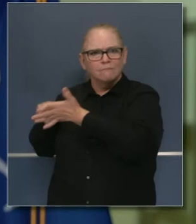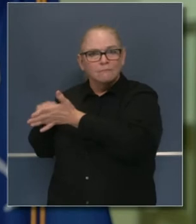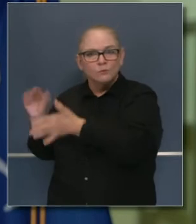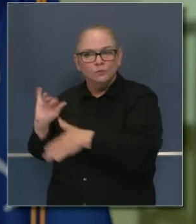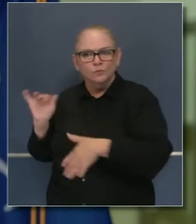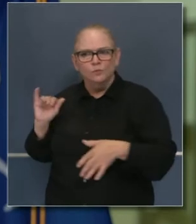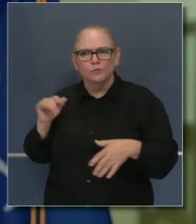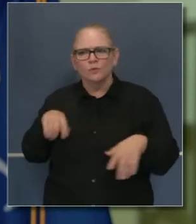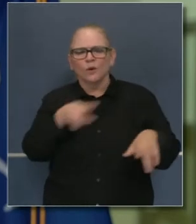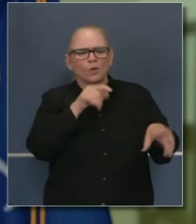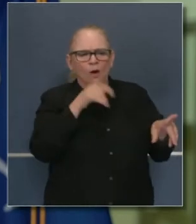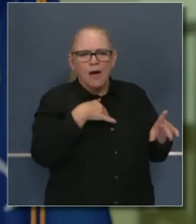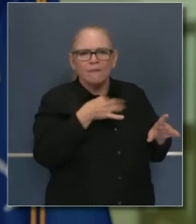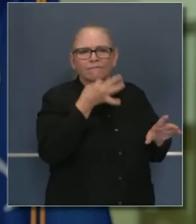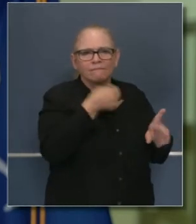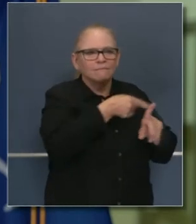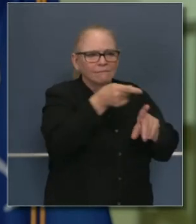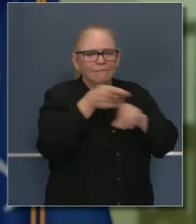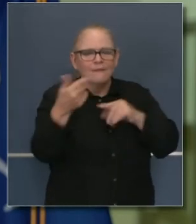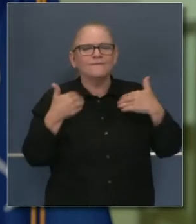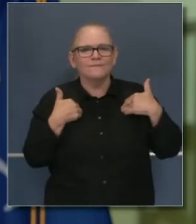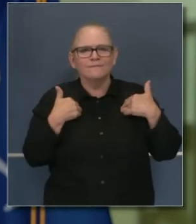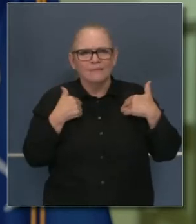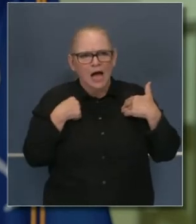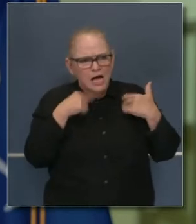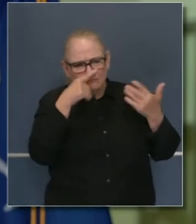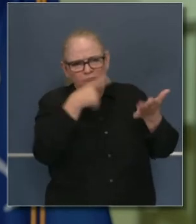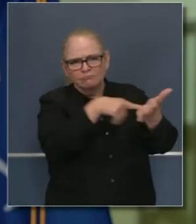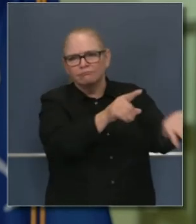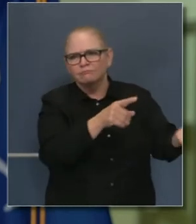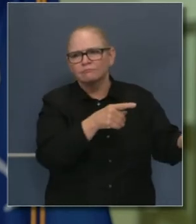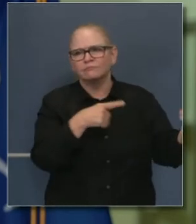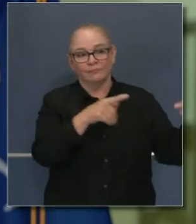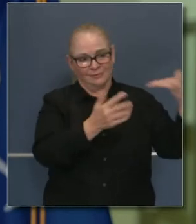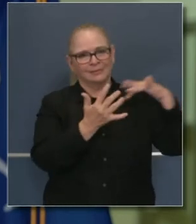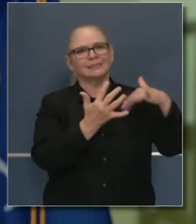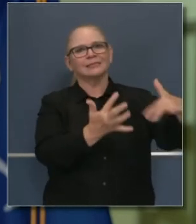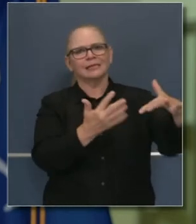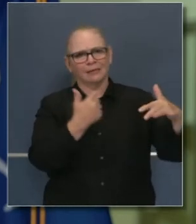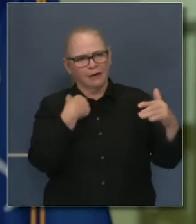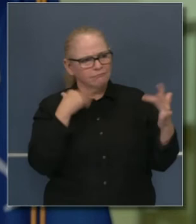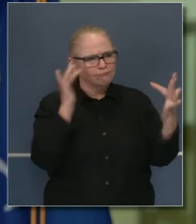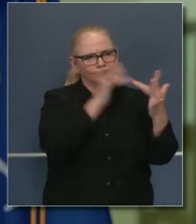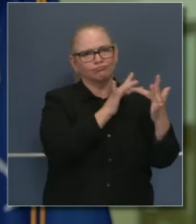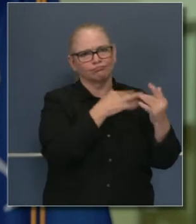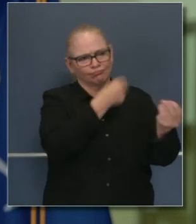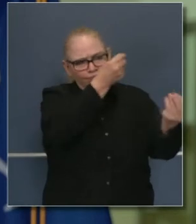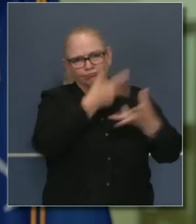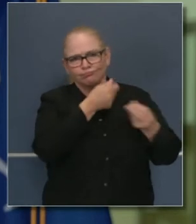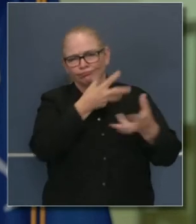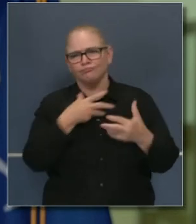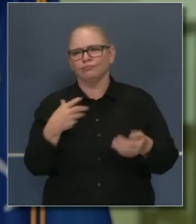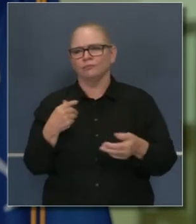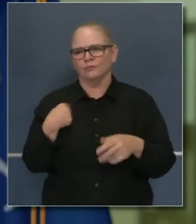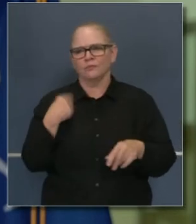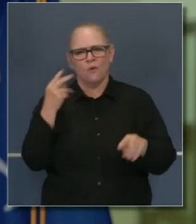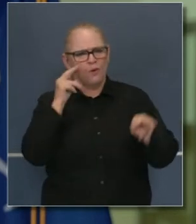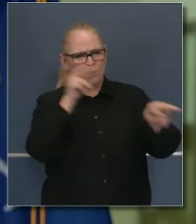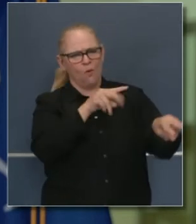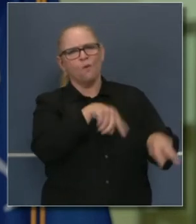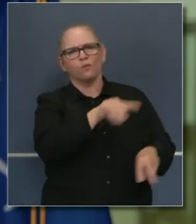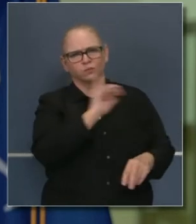información de personas con puntos de vista y de antecedentes muy variados. Hemos extendido ciertas consideraciones,